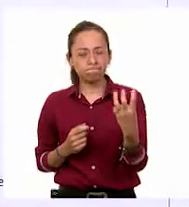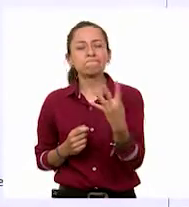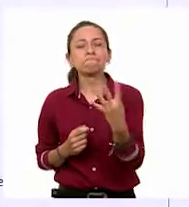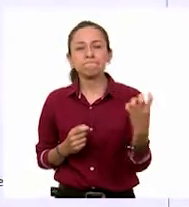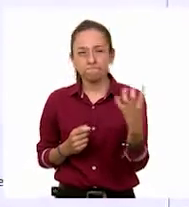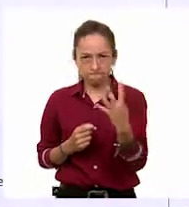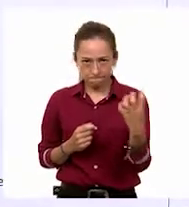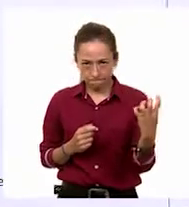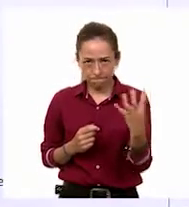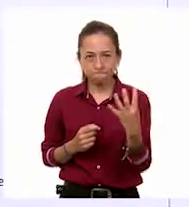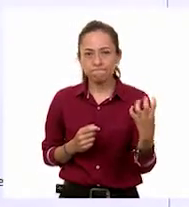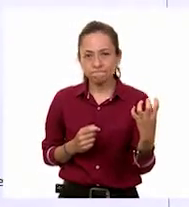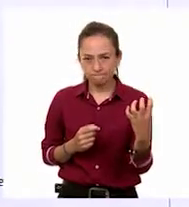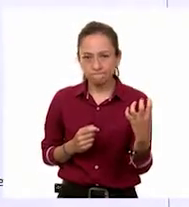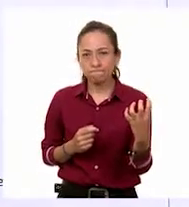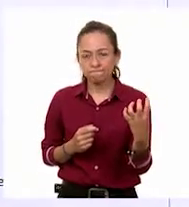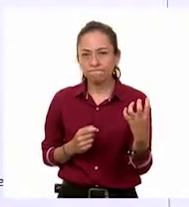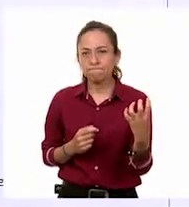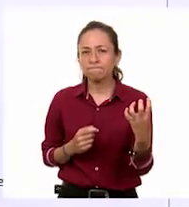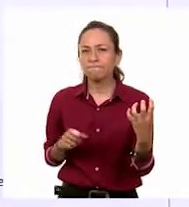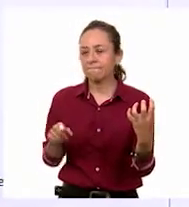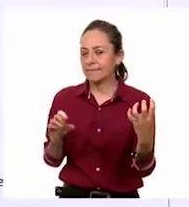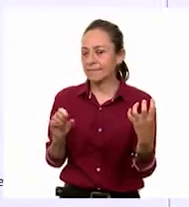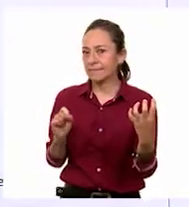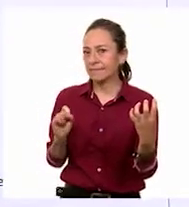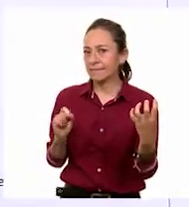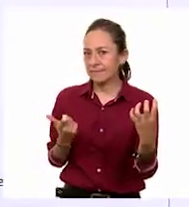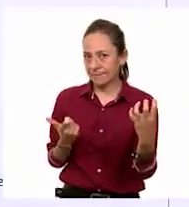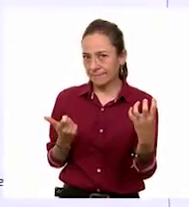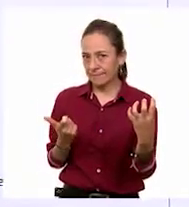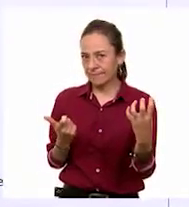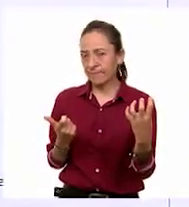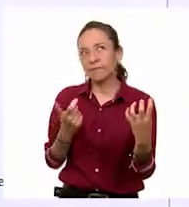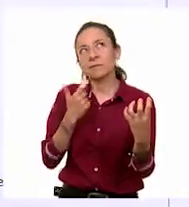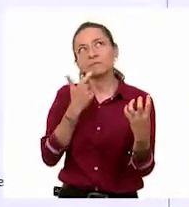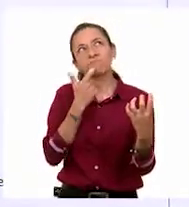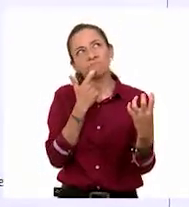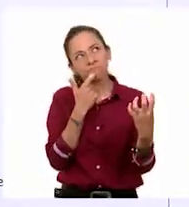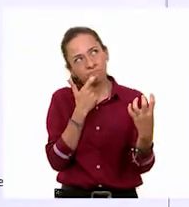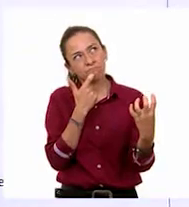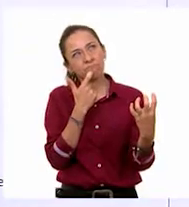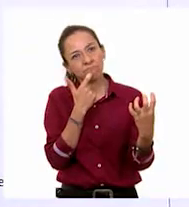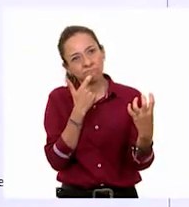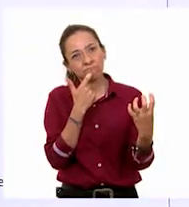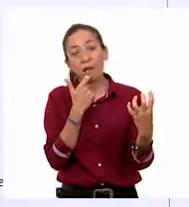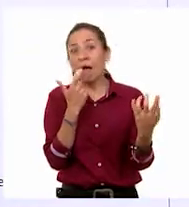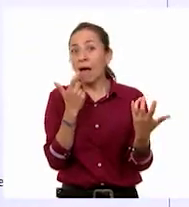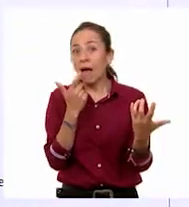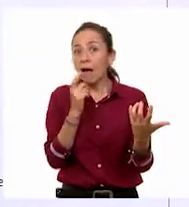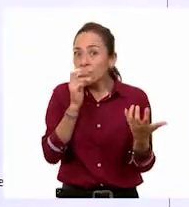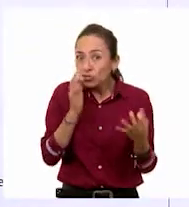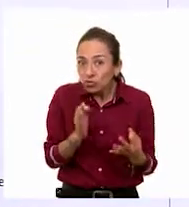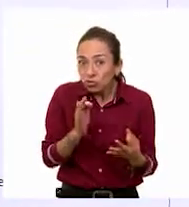400 pesos son 60. Por lo tanto, el descuento total es de 60